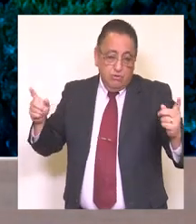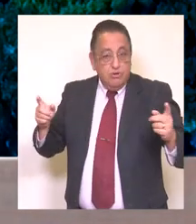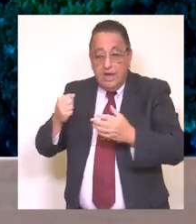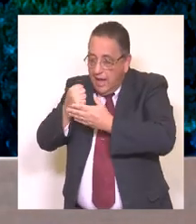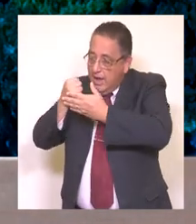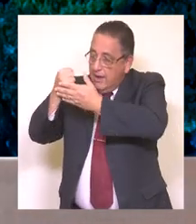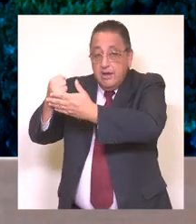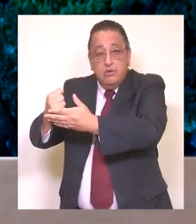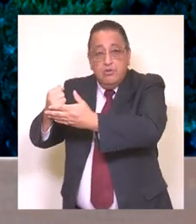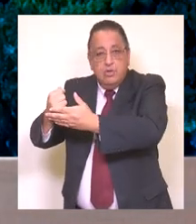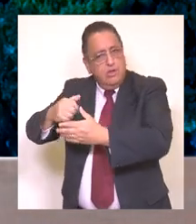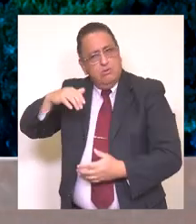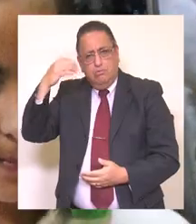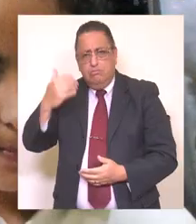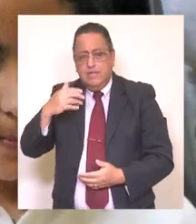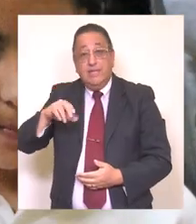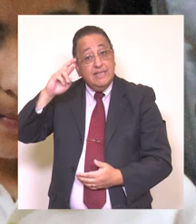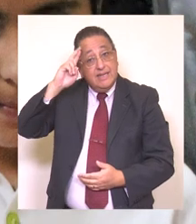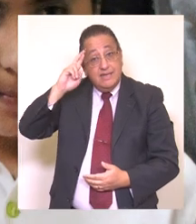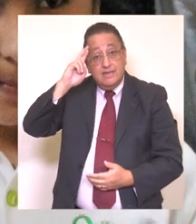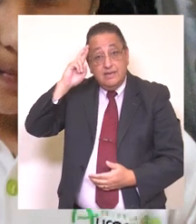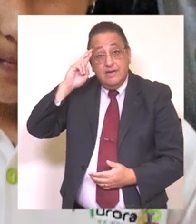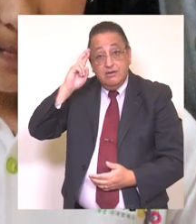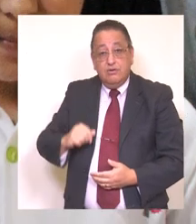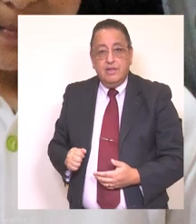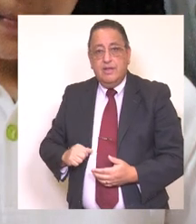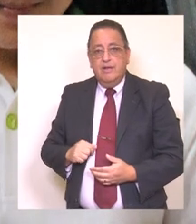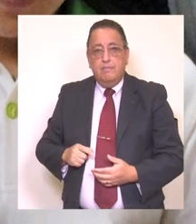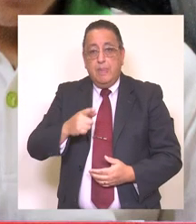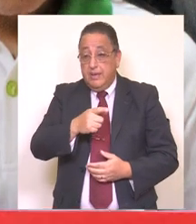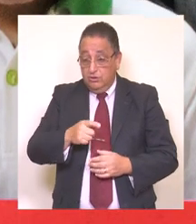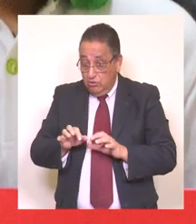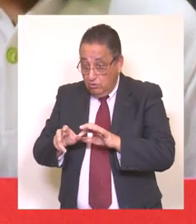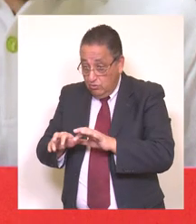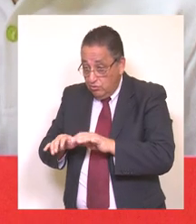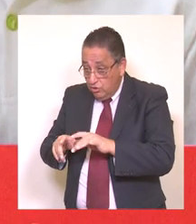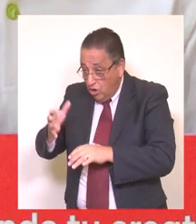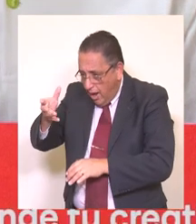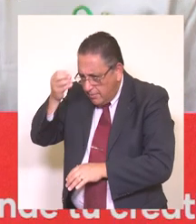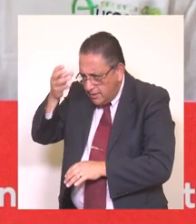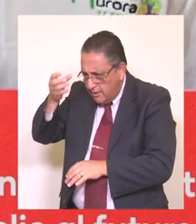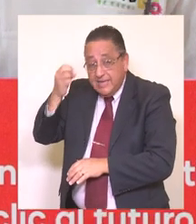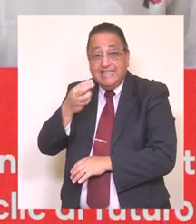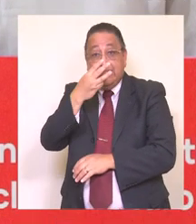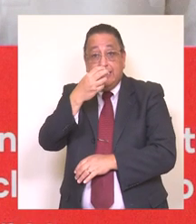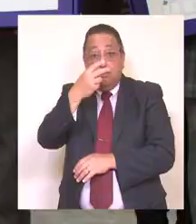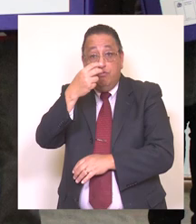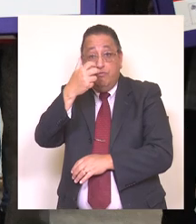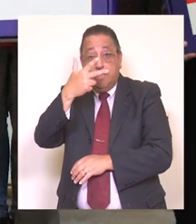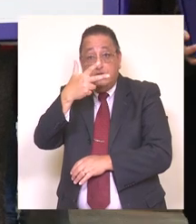pro-retención, entre otros beneficios. Es importante recordar también que a través del programa Me Conecto para Aprender,